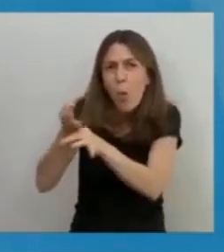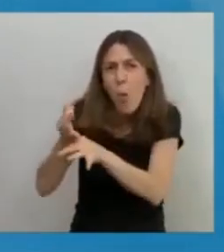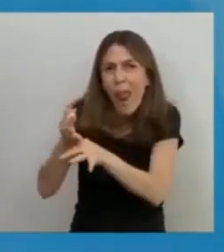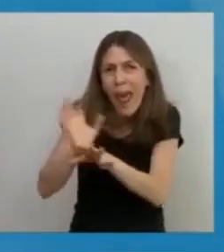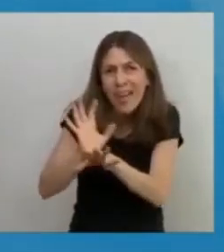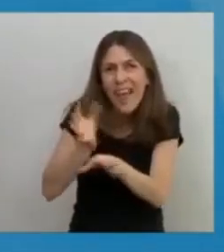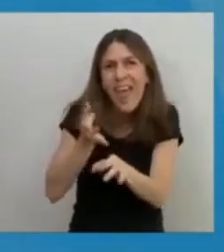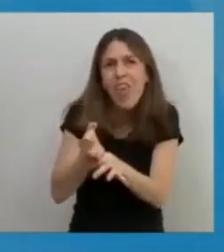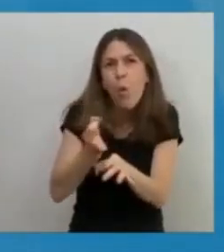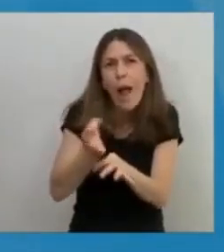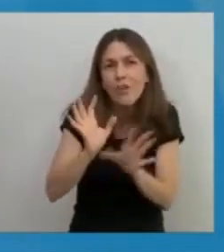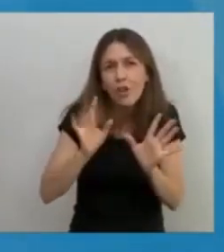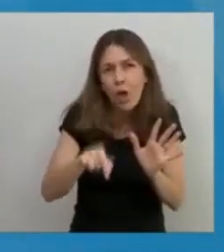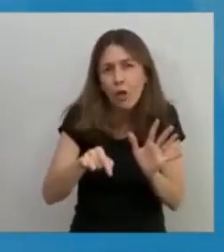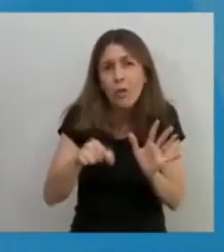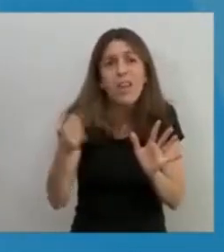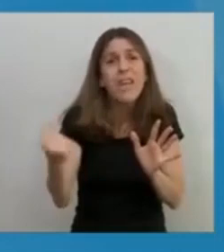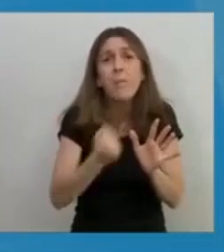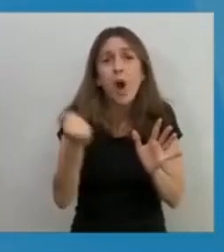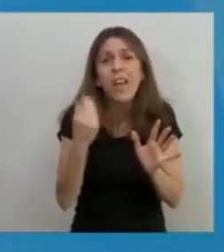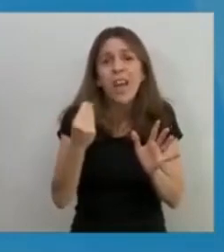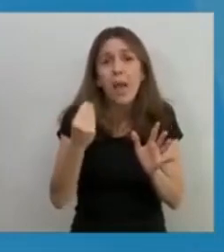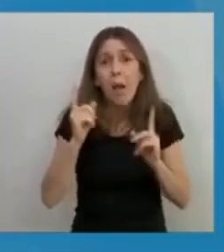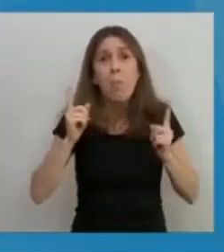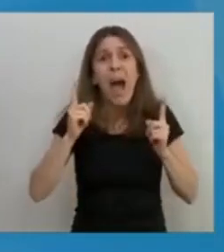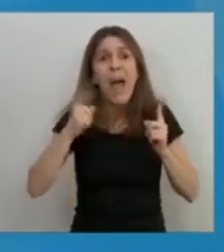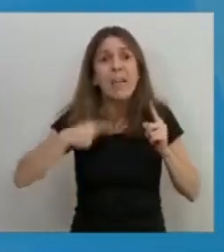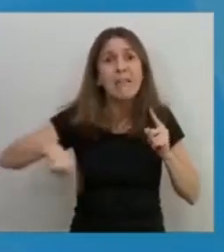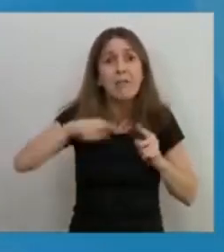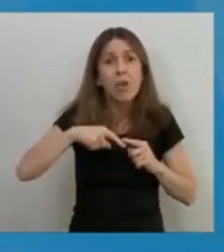es muy importante que los maestros estén vacunados.